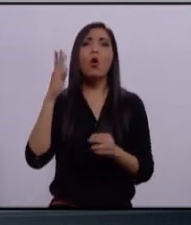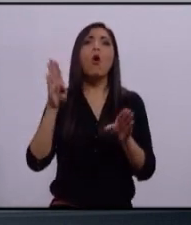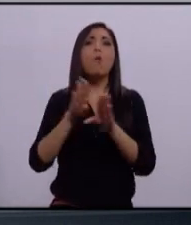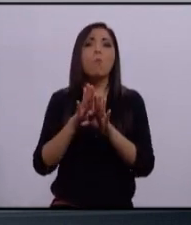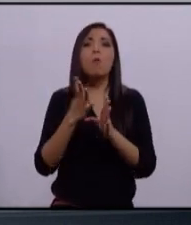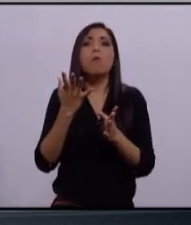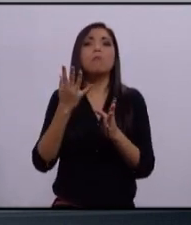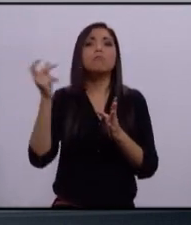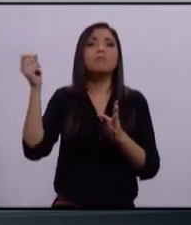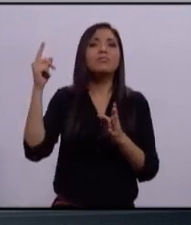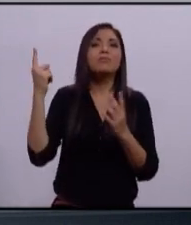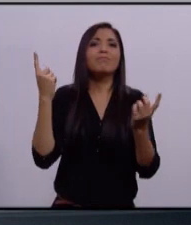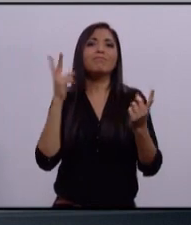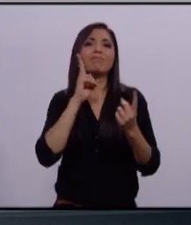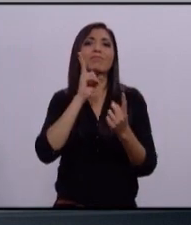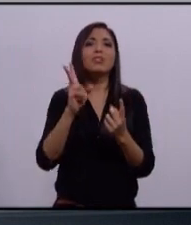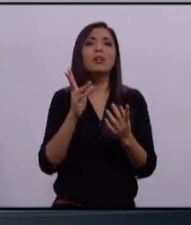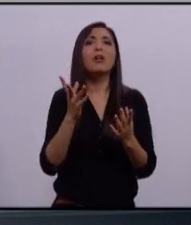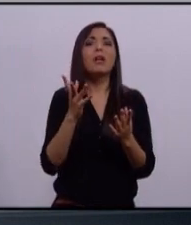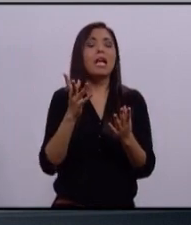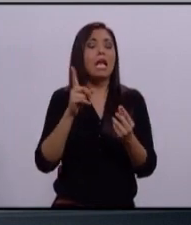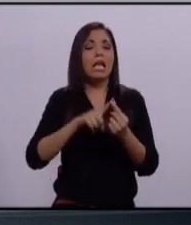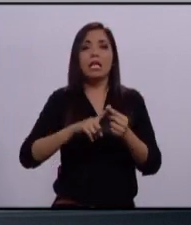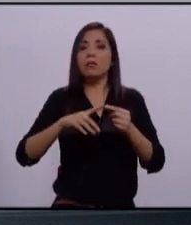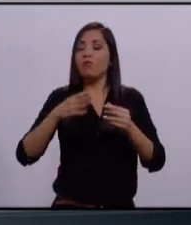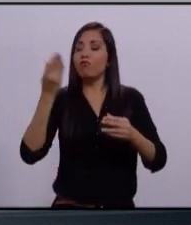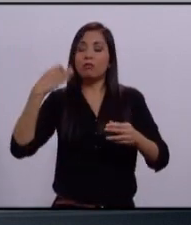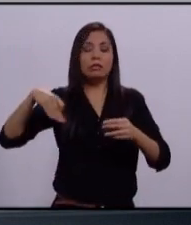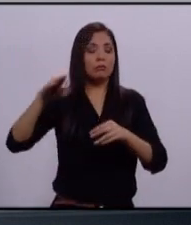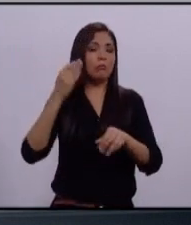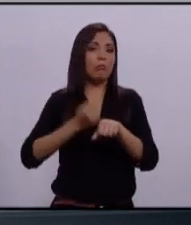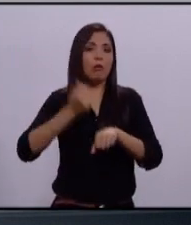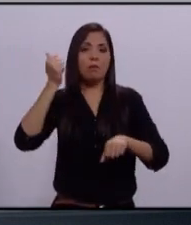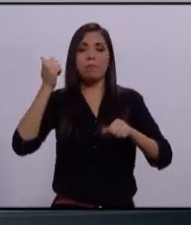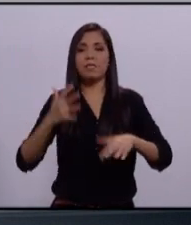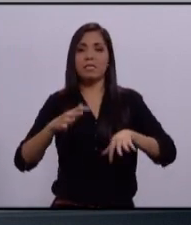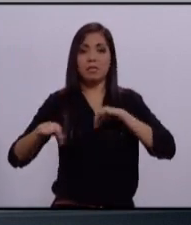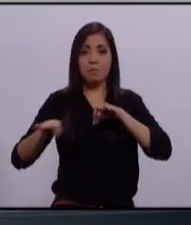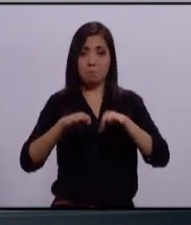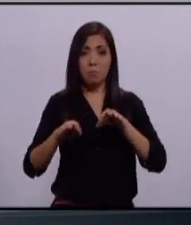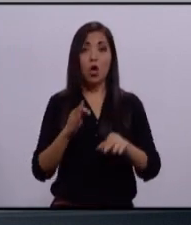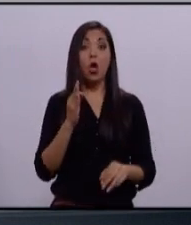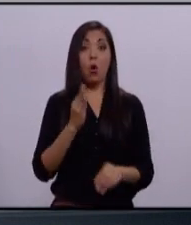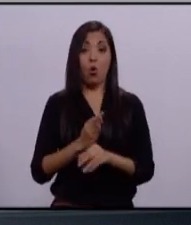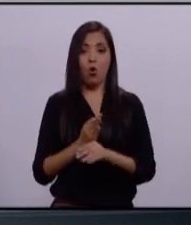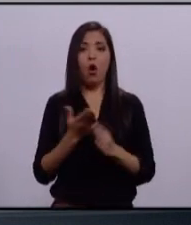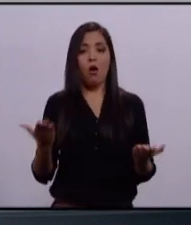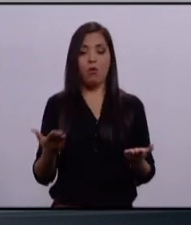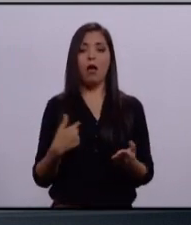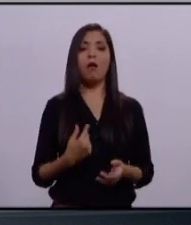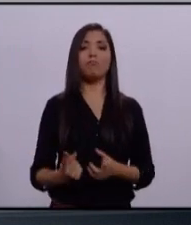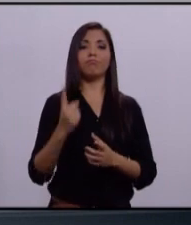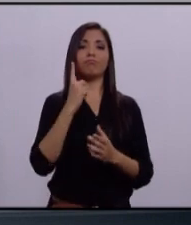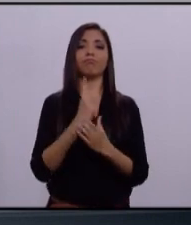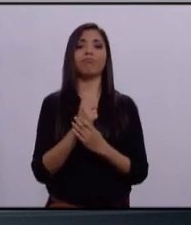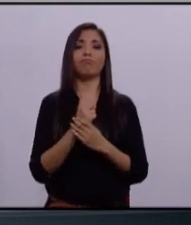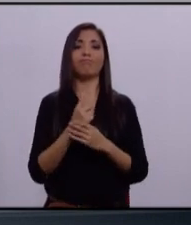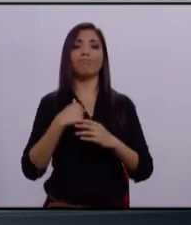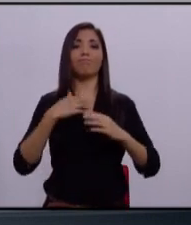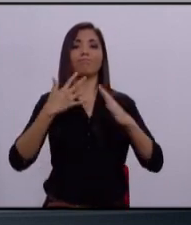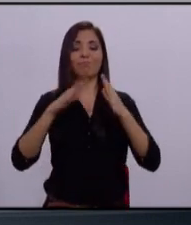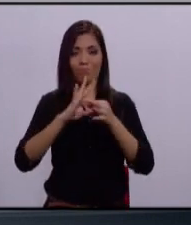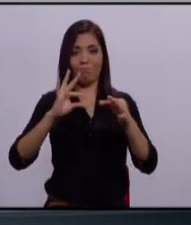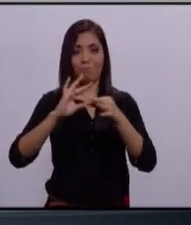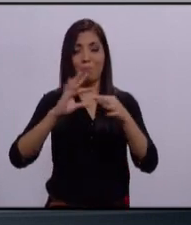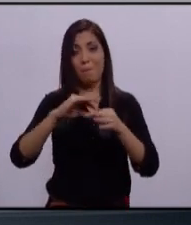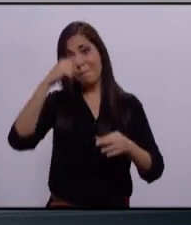con una computadora. A fin de cuentas, fue una labor titánica. Ahora me encuentro en este atril, con la intención de